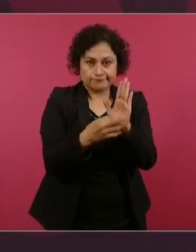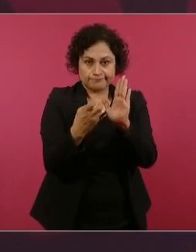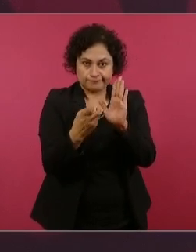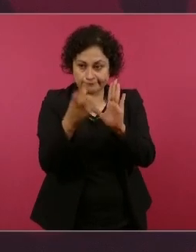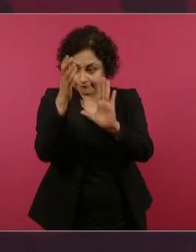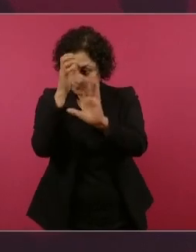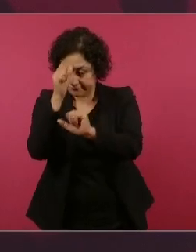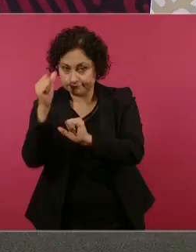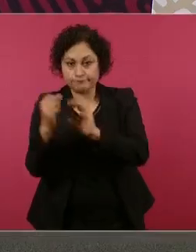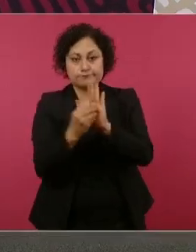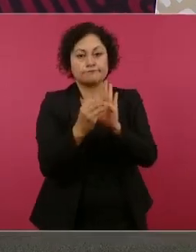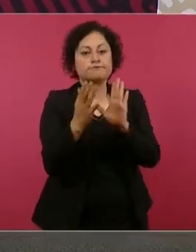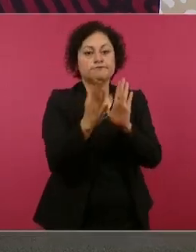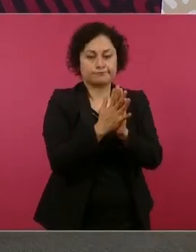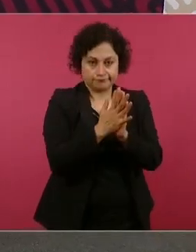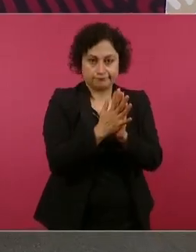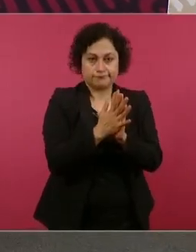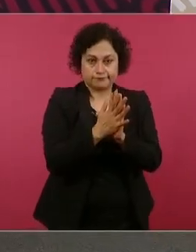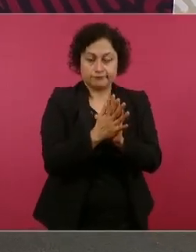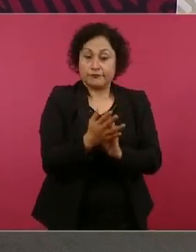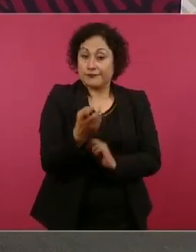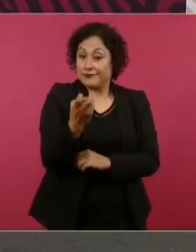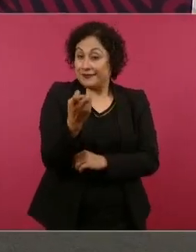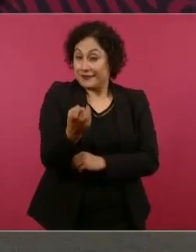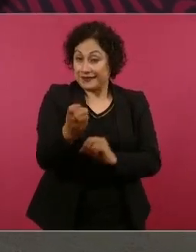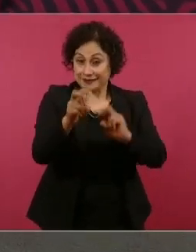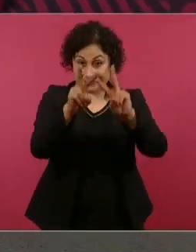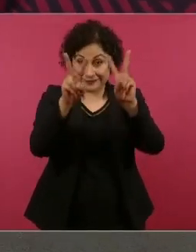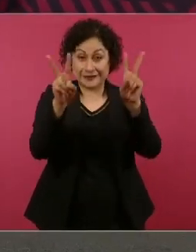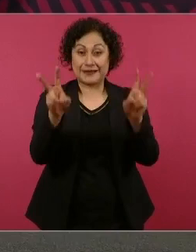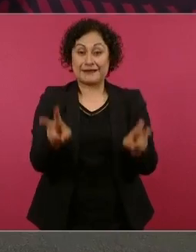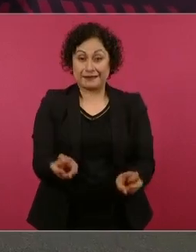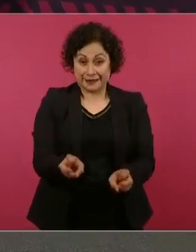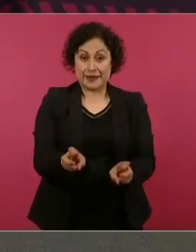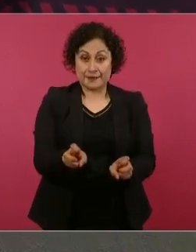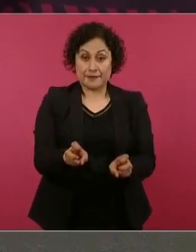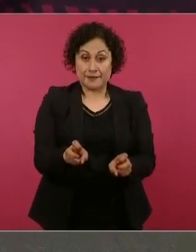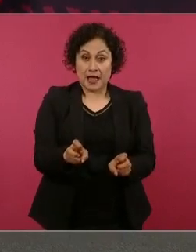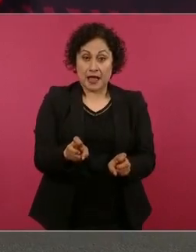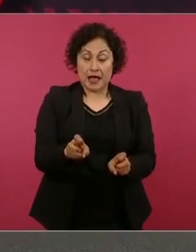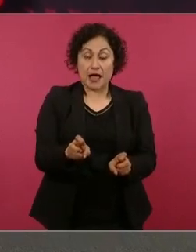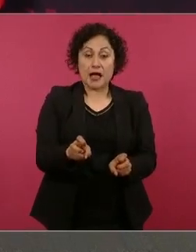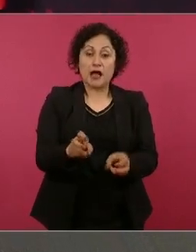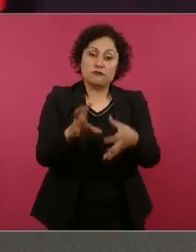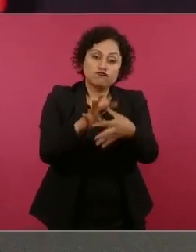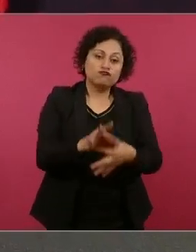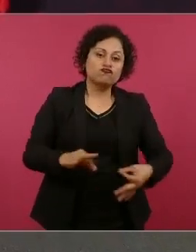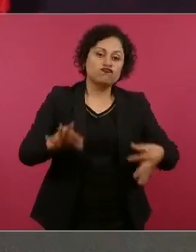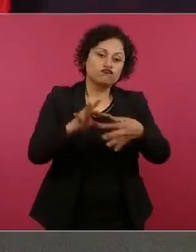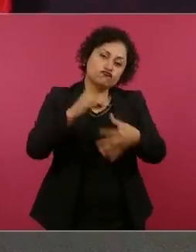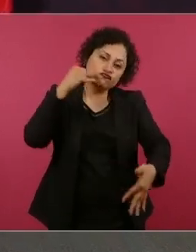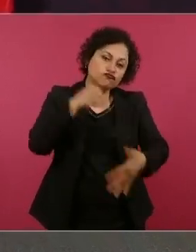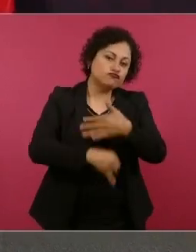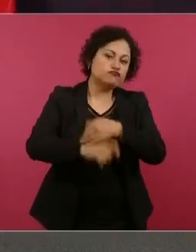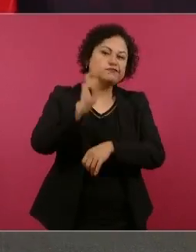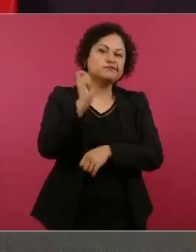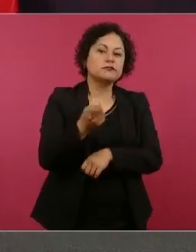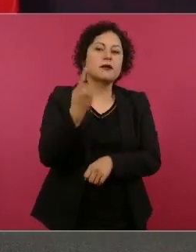Vamos a tratar este asunto el día primero de mayo, que ese fue mi compromiso,